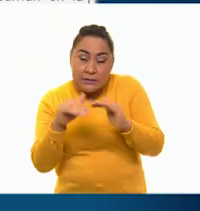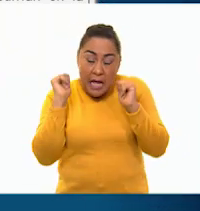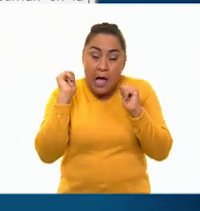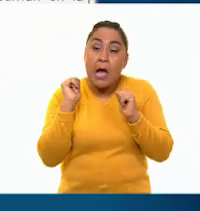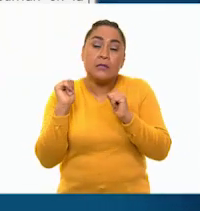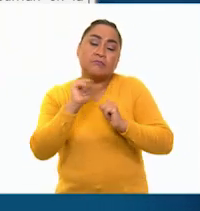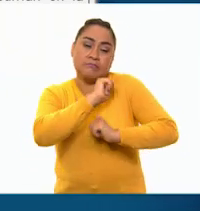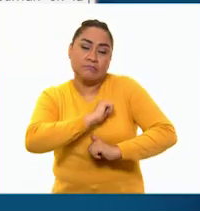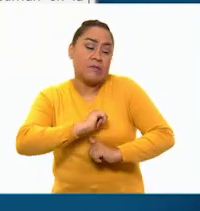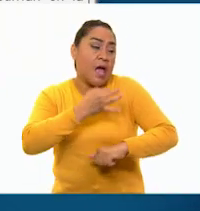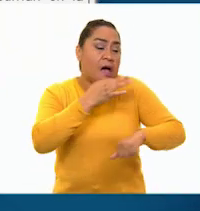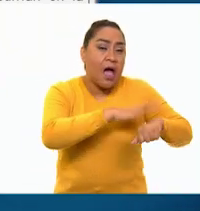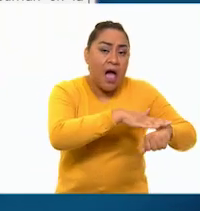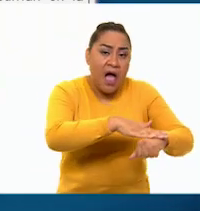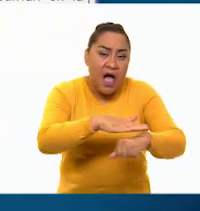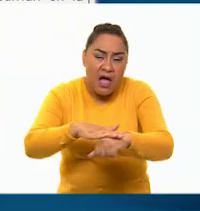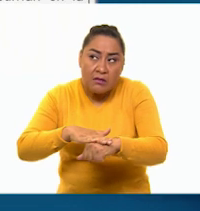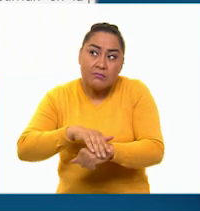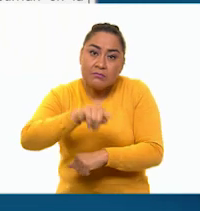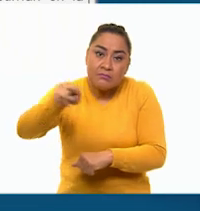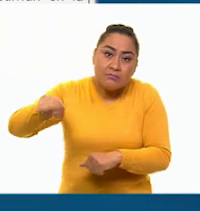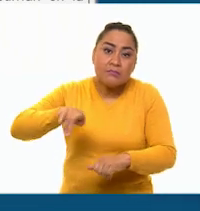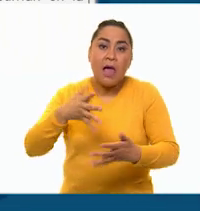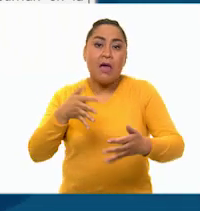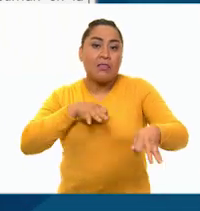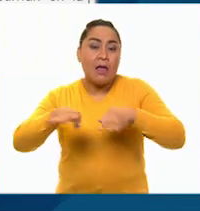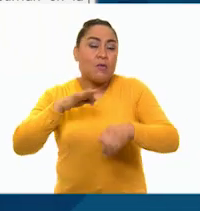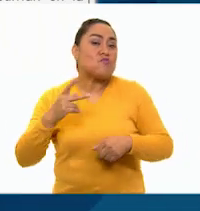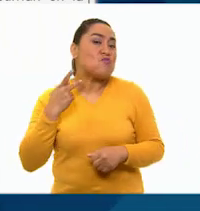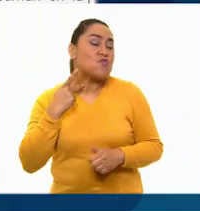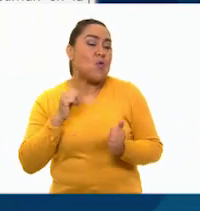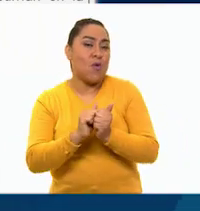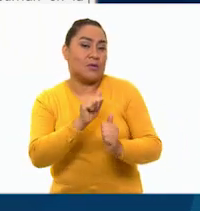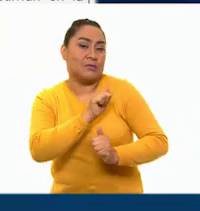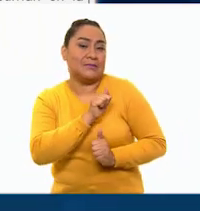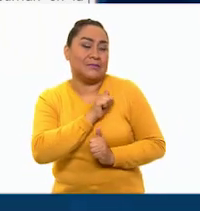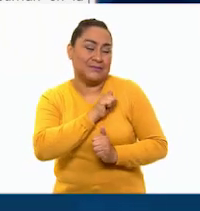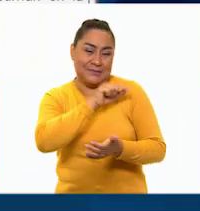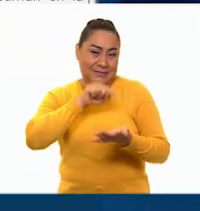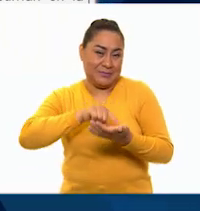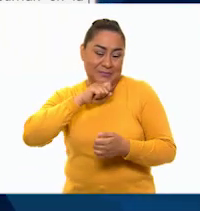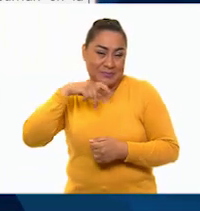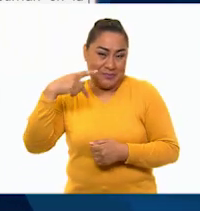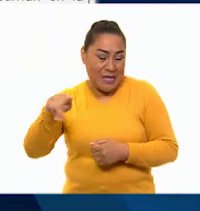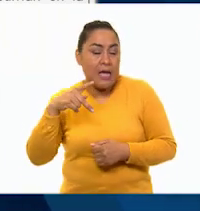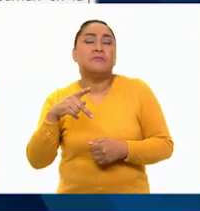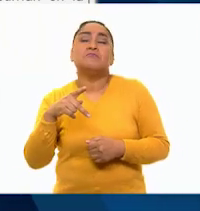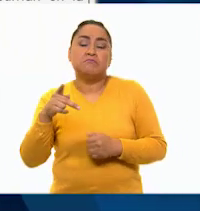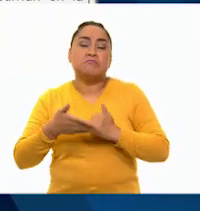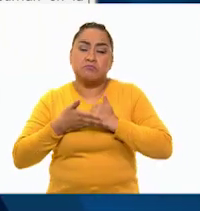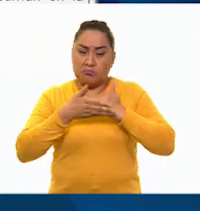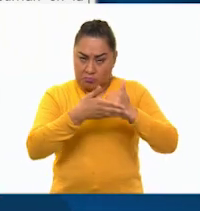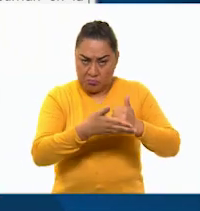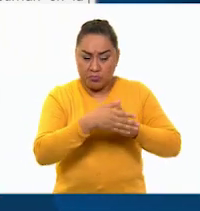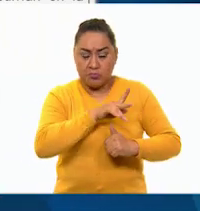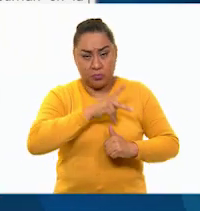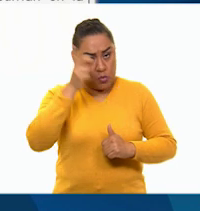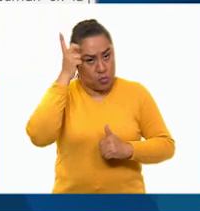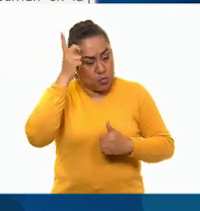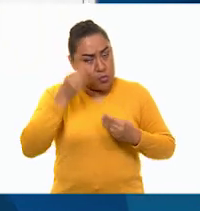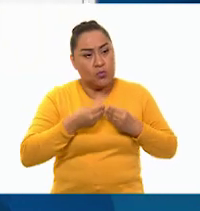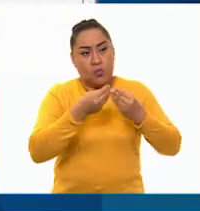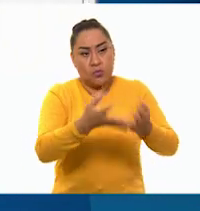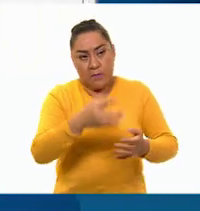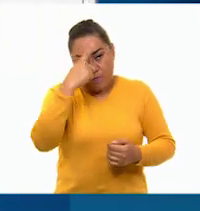informar a los insurgentes de todos los movimientos políticos y militares que ocurrían en la capital y ayudó con sus bienes a la causa libertaria.